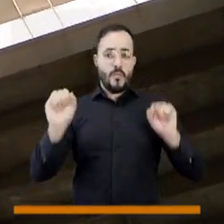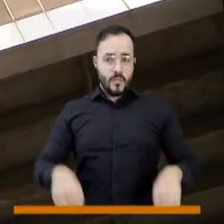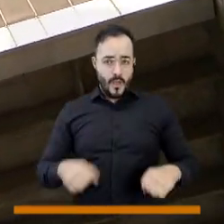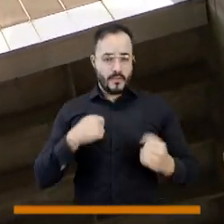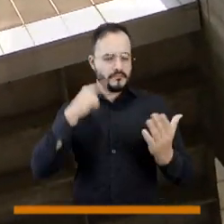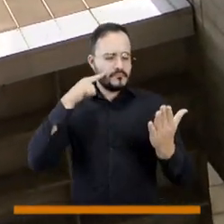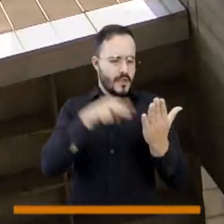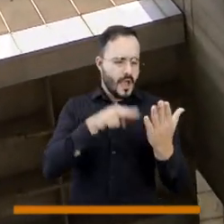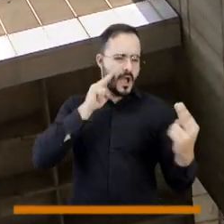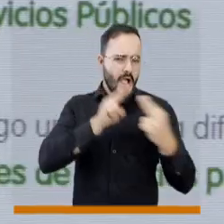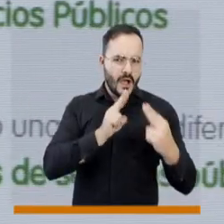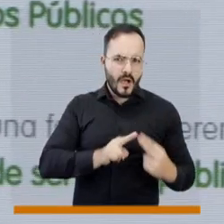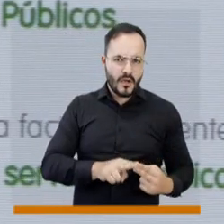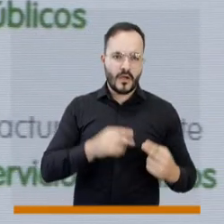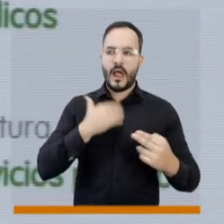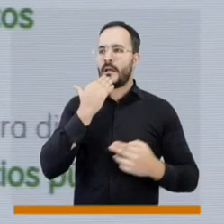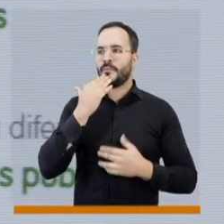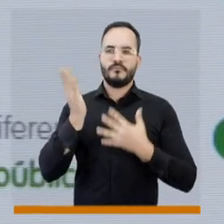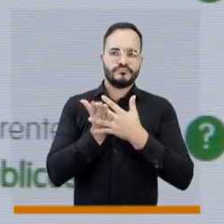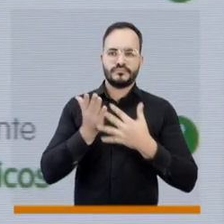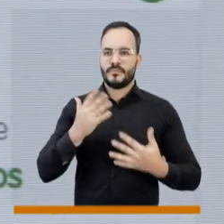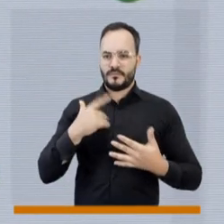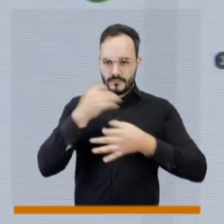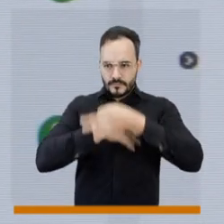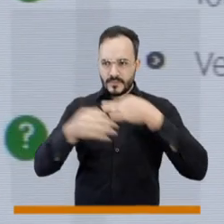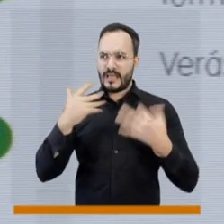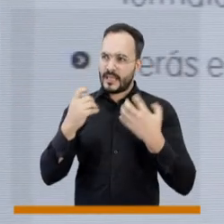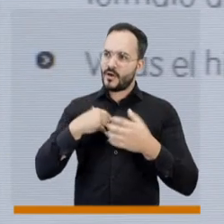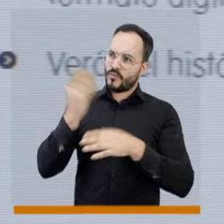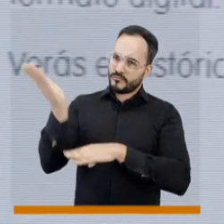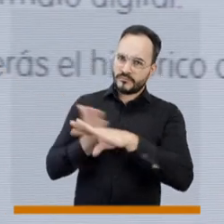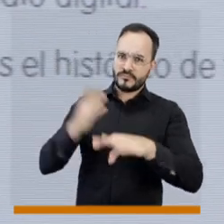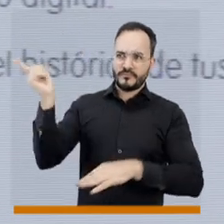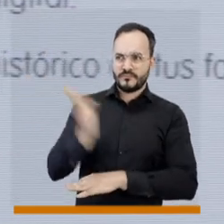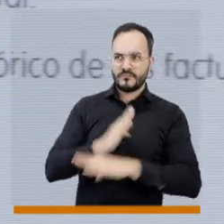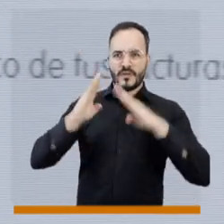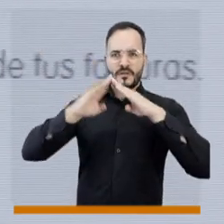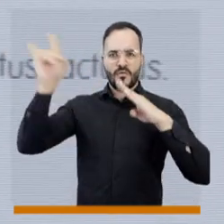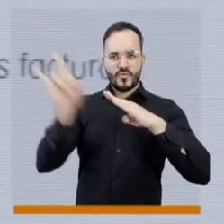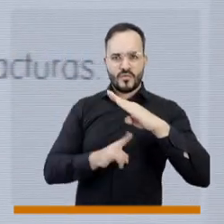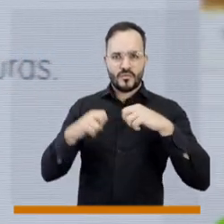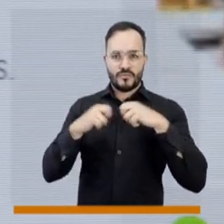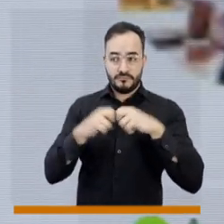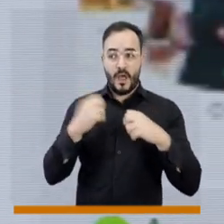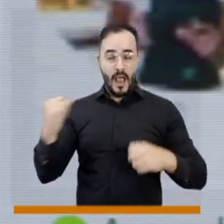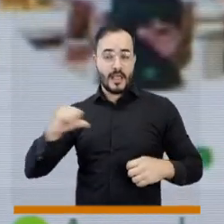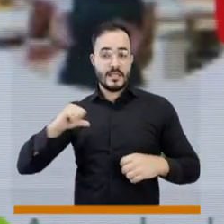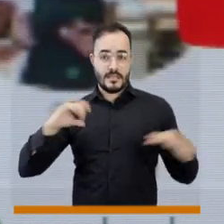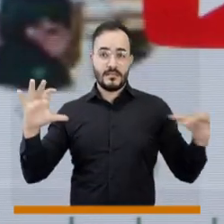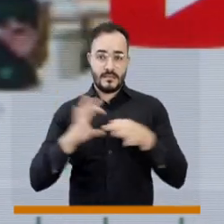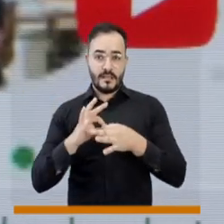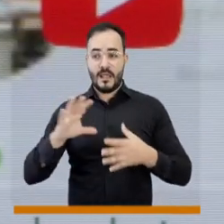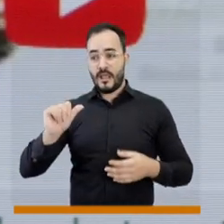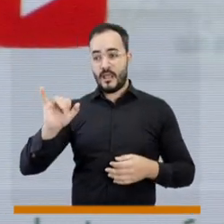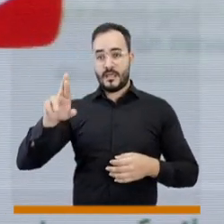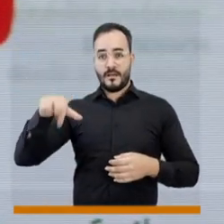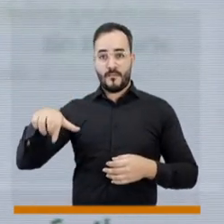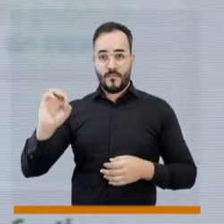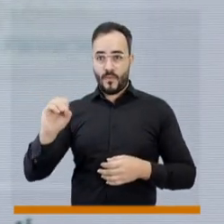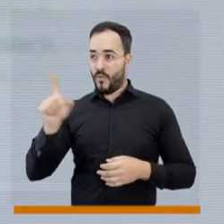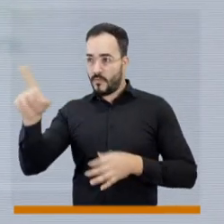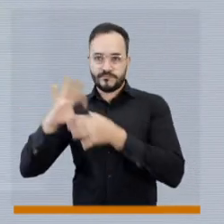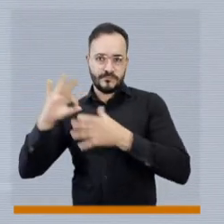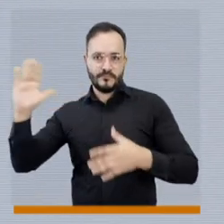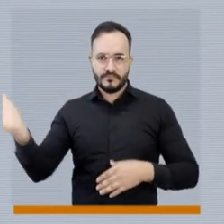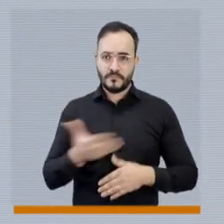financiar su sistema de energía solar. EPM tiene una empresa de energía que se llama Erco,